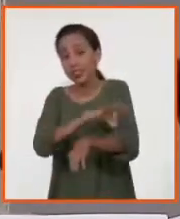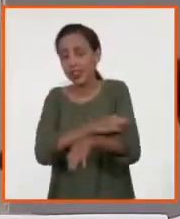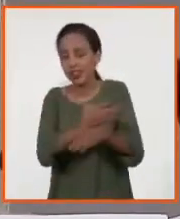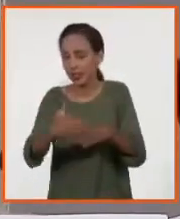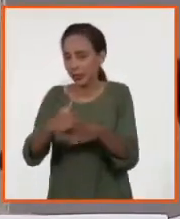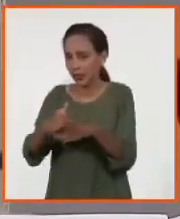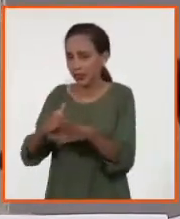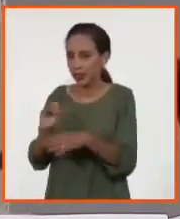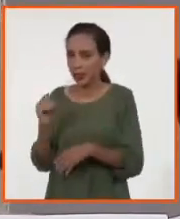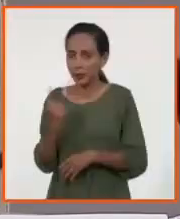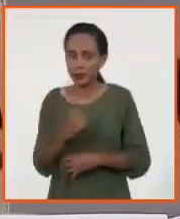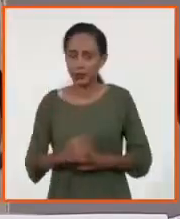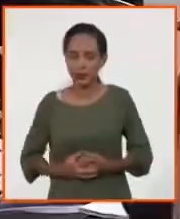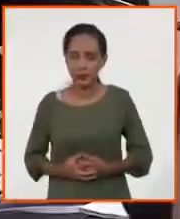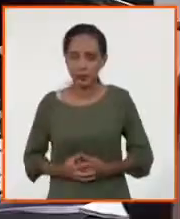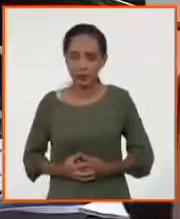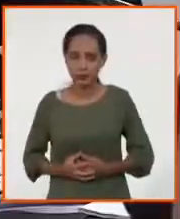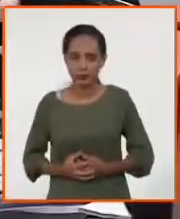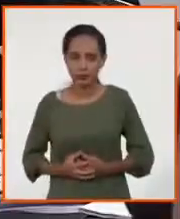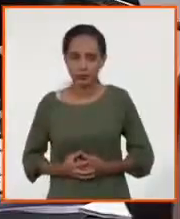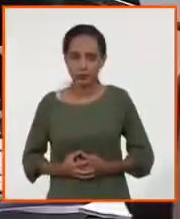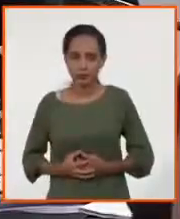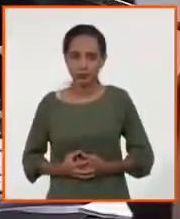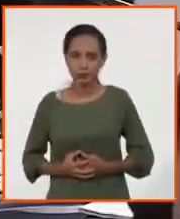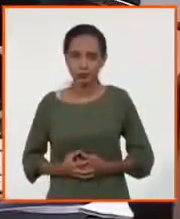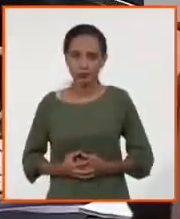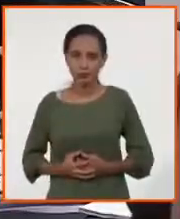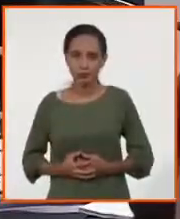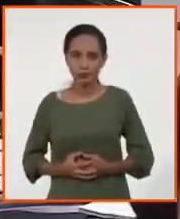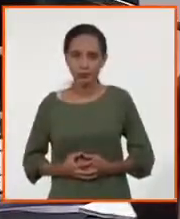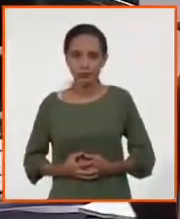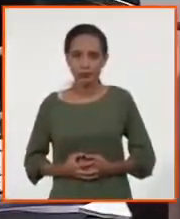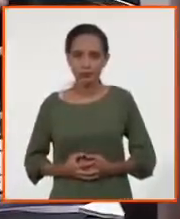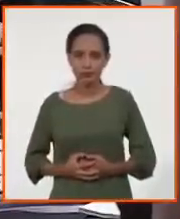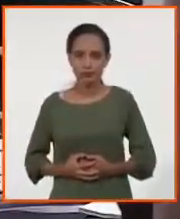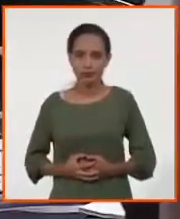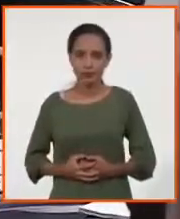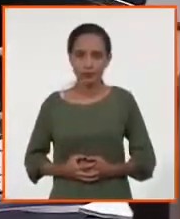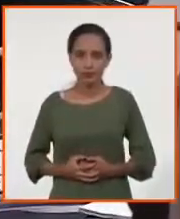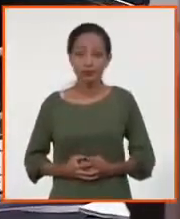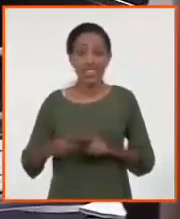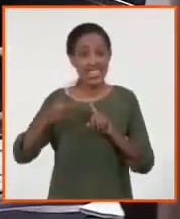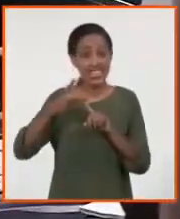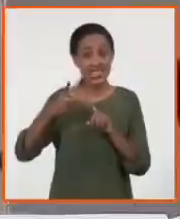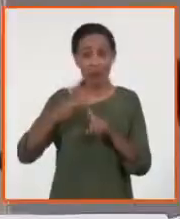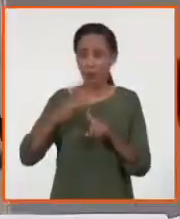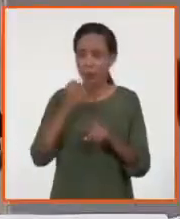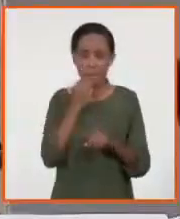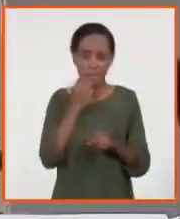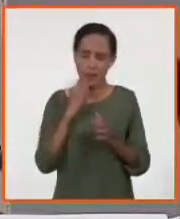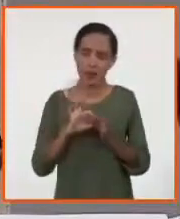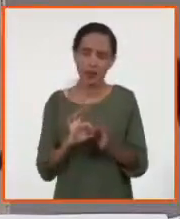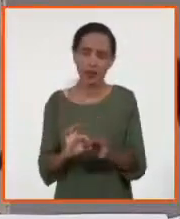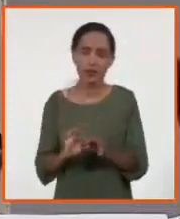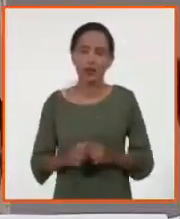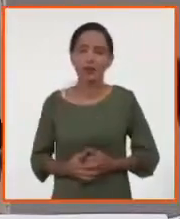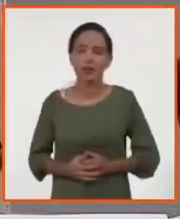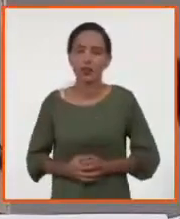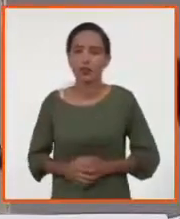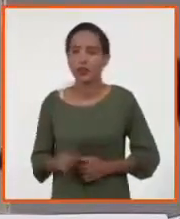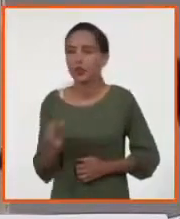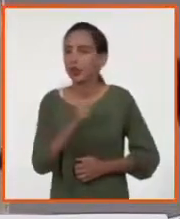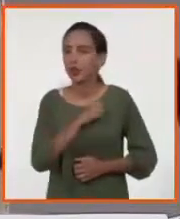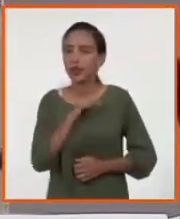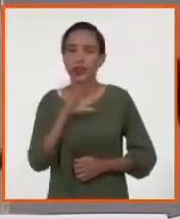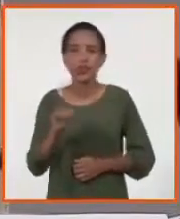al primero. Es decir, el segundo es el gran peligro. Tampoco quiere decir que todo